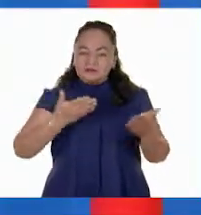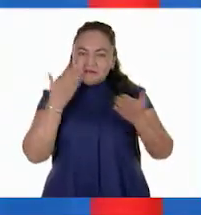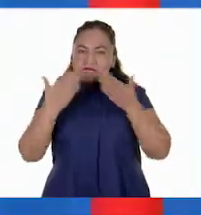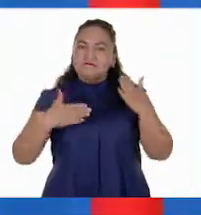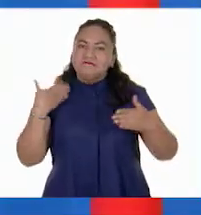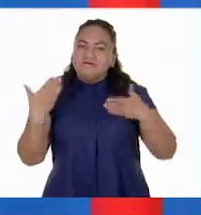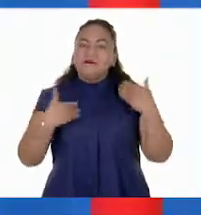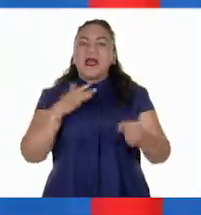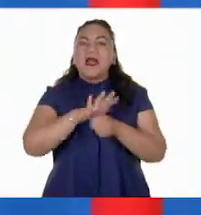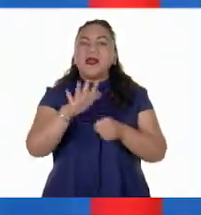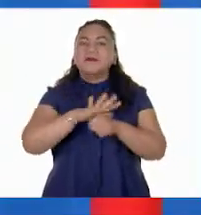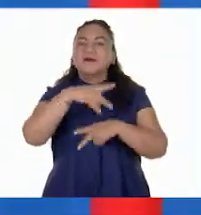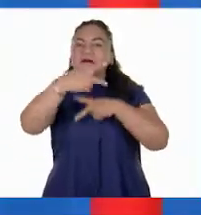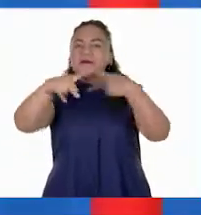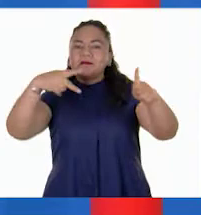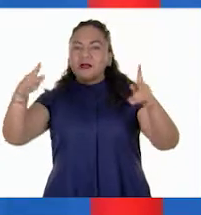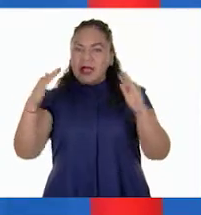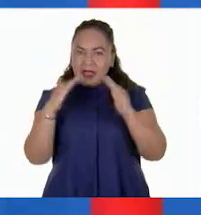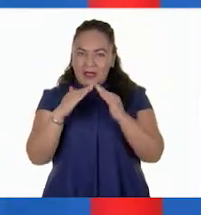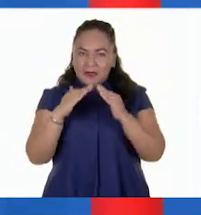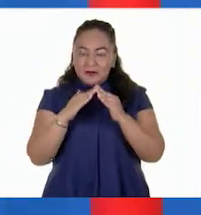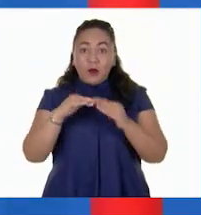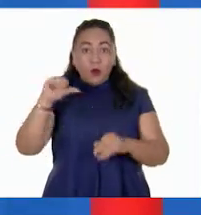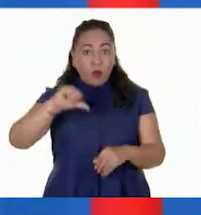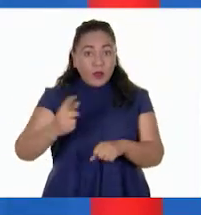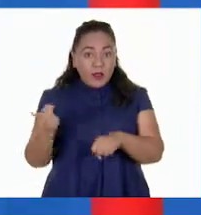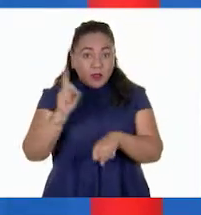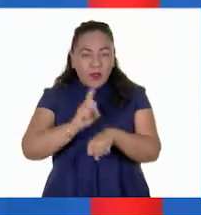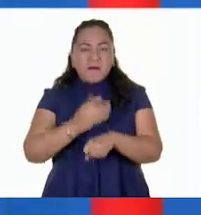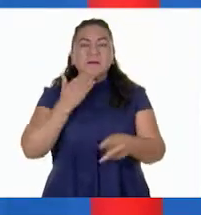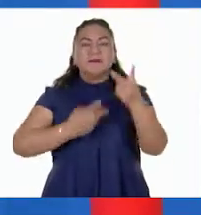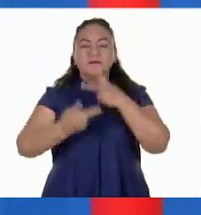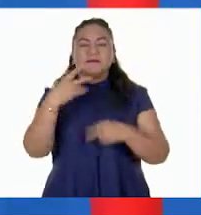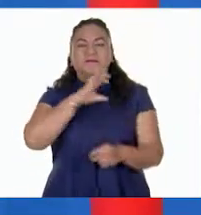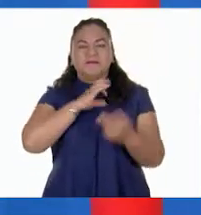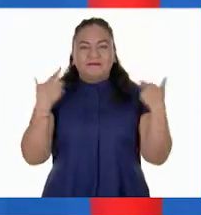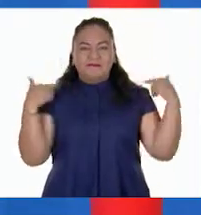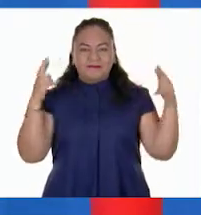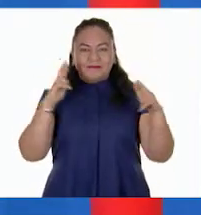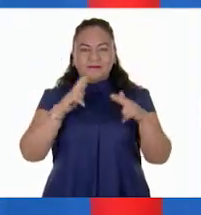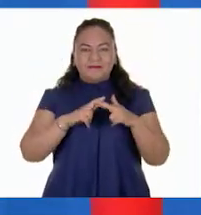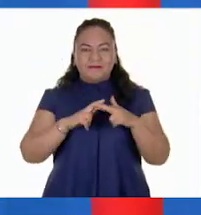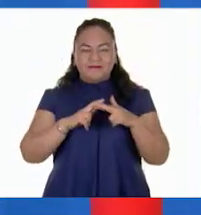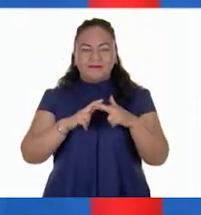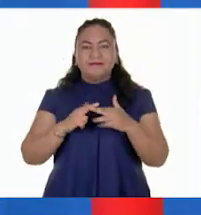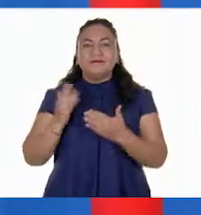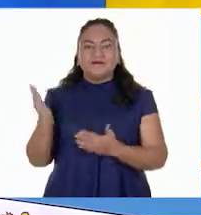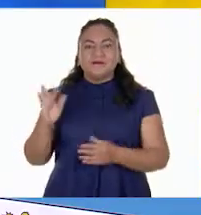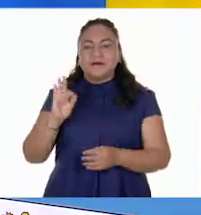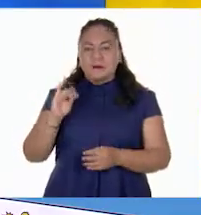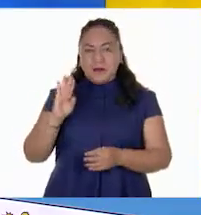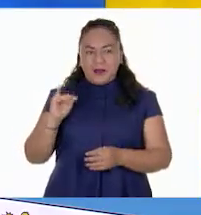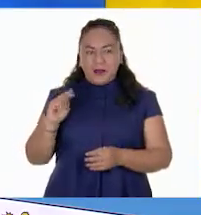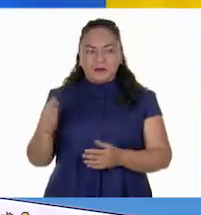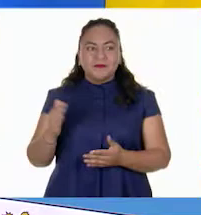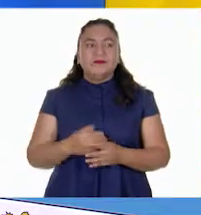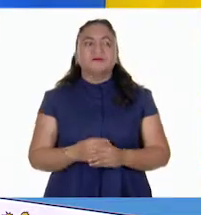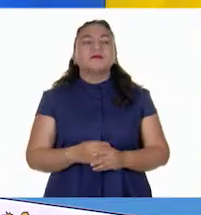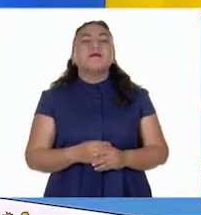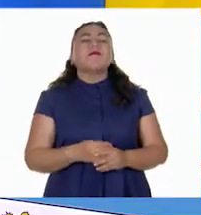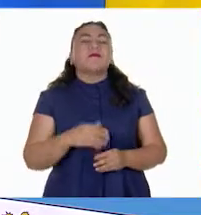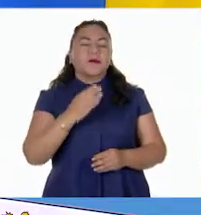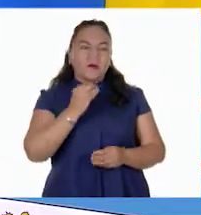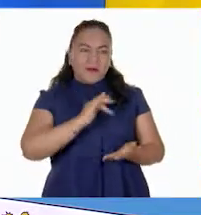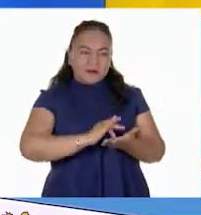divertirnos desde nuestros hogares. Y el día de hoy queremos darle la bienvenida a nuestro querido profesor Pedro Fabián. Maestro, bienvenido. Muchas gracias,